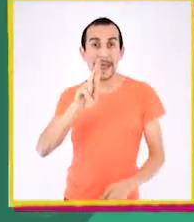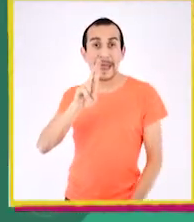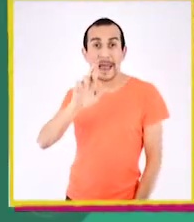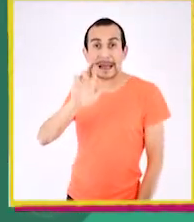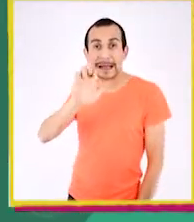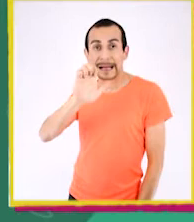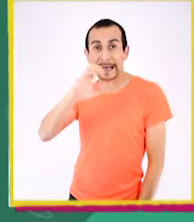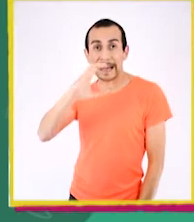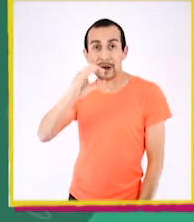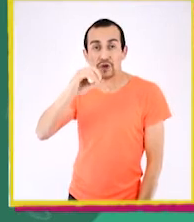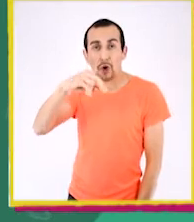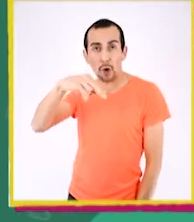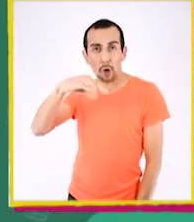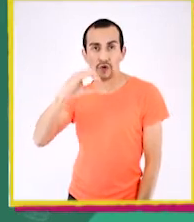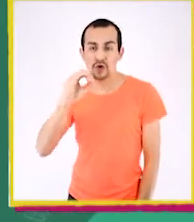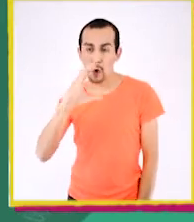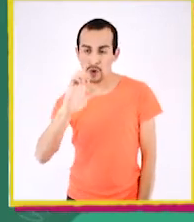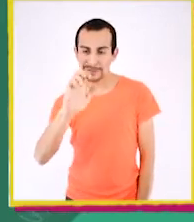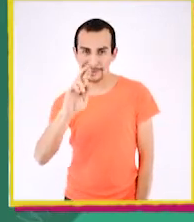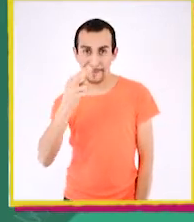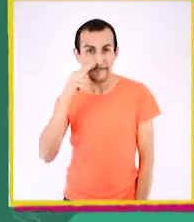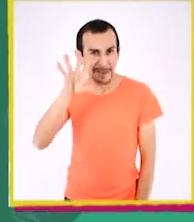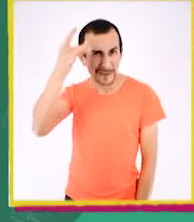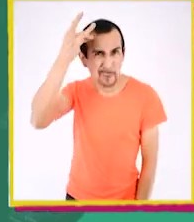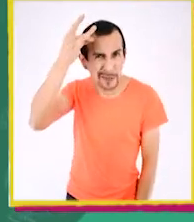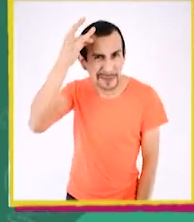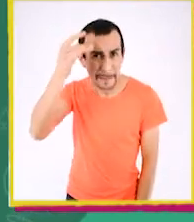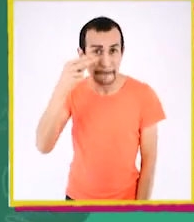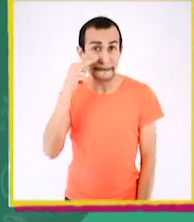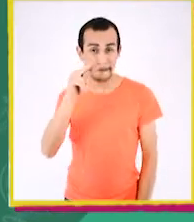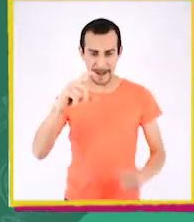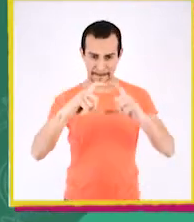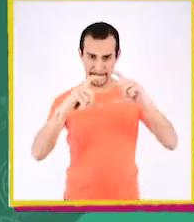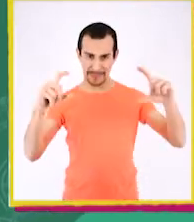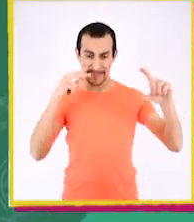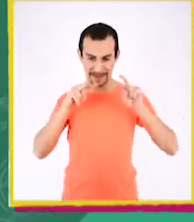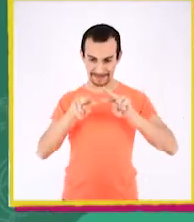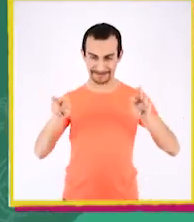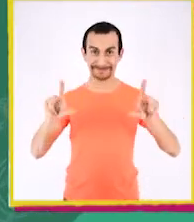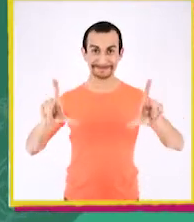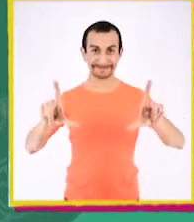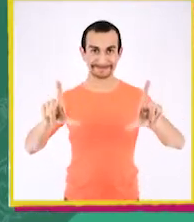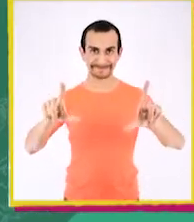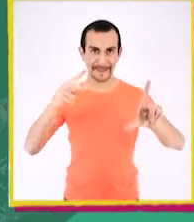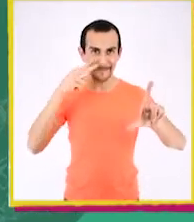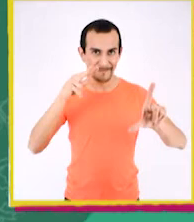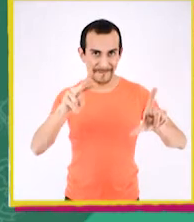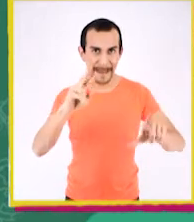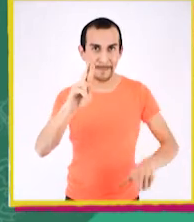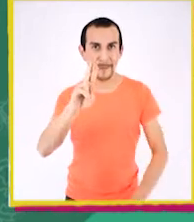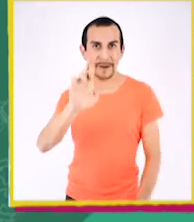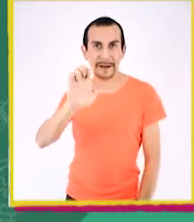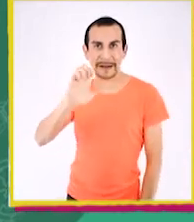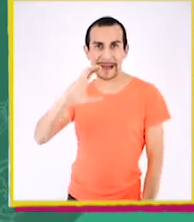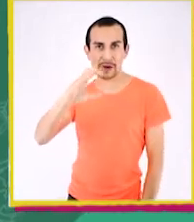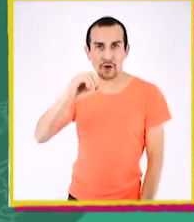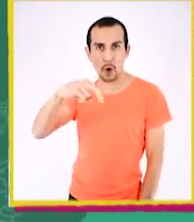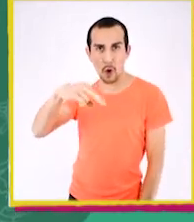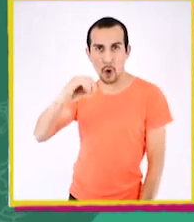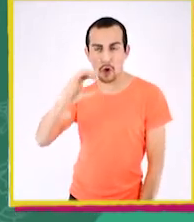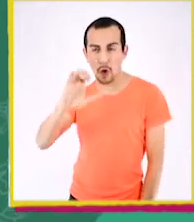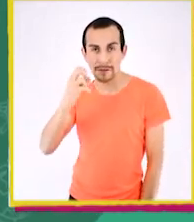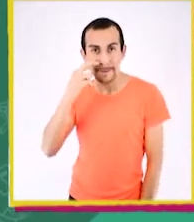Reconocer, ¡muy bien! ¿Lo notan? Miren en su pantalla. Veamos reconocer.